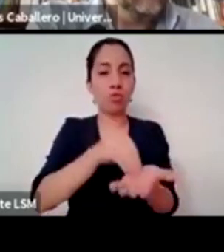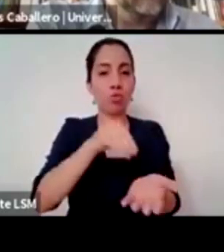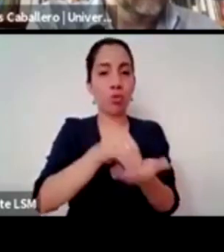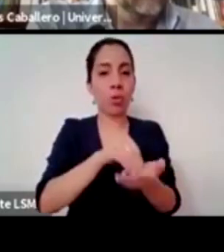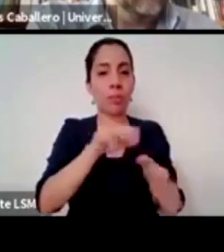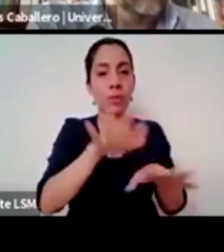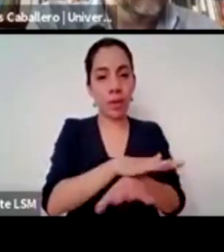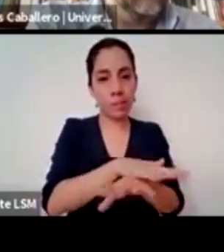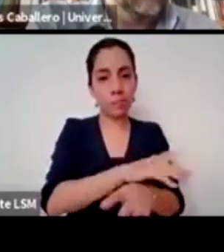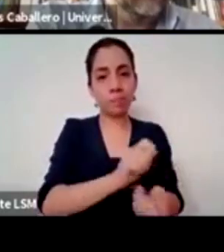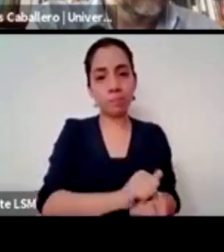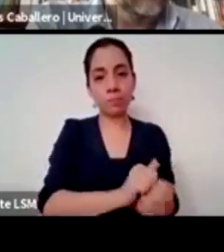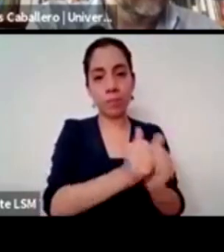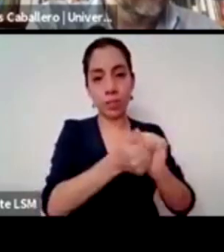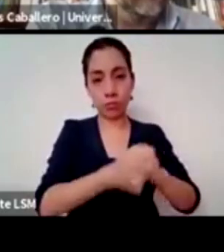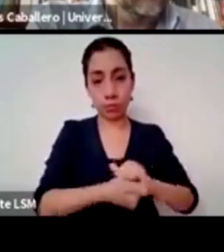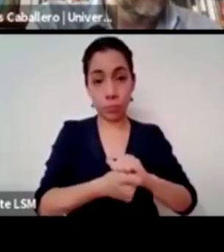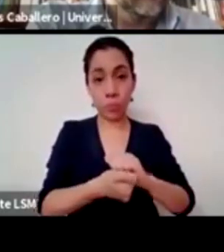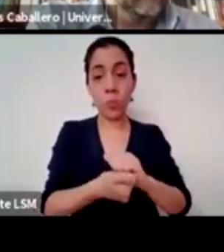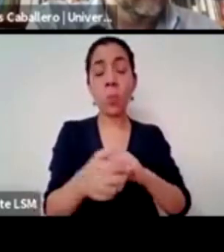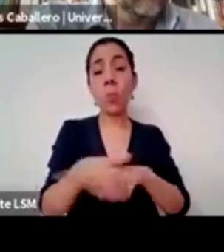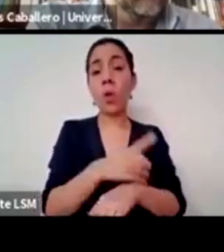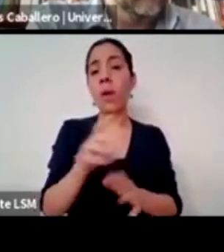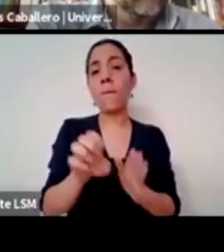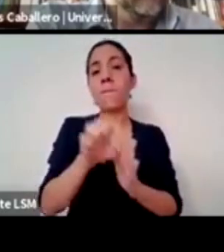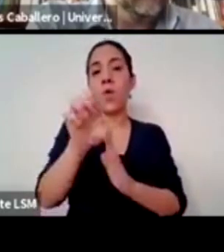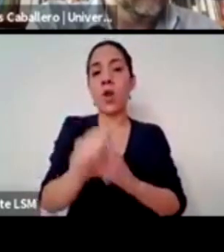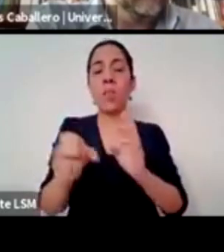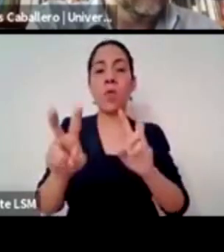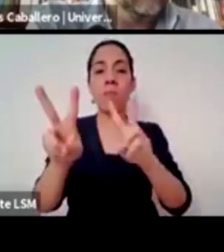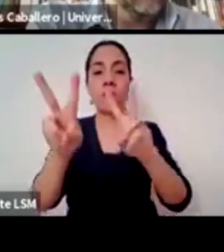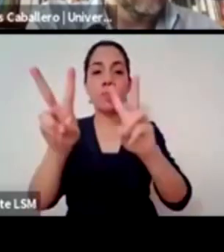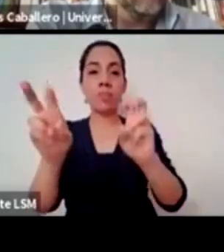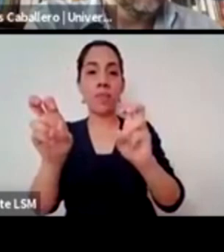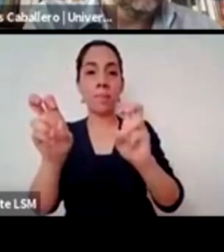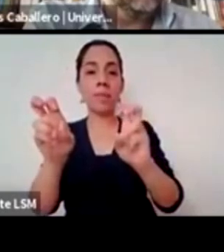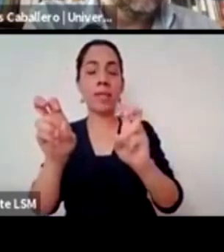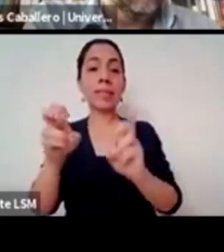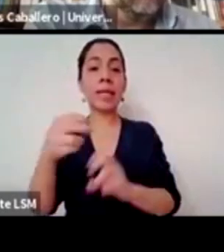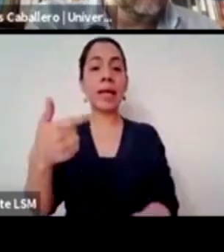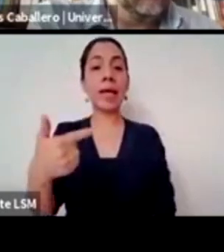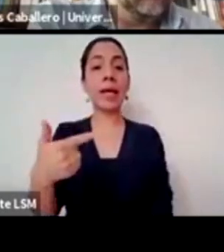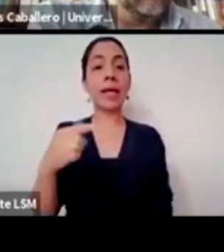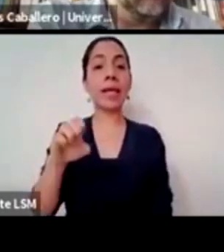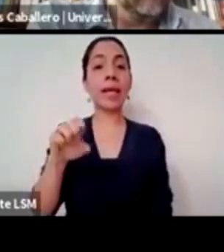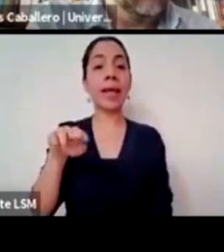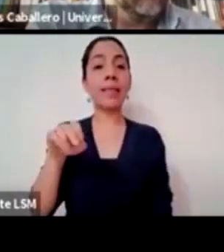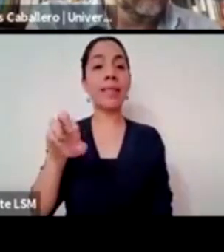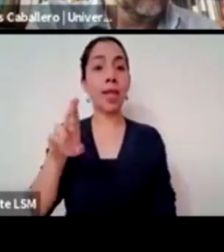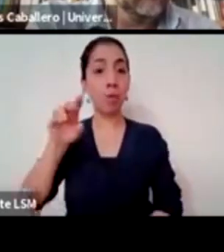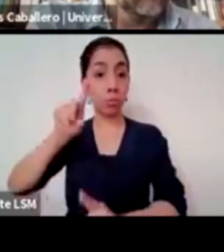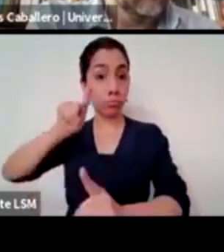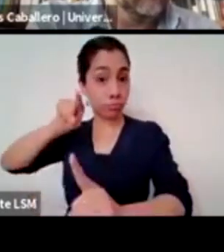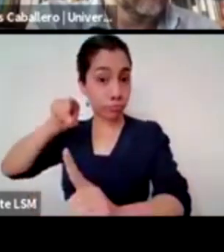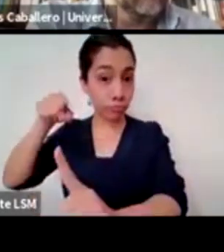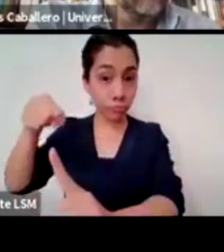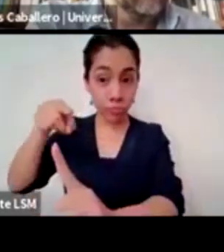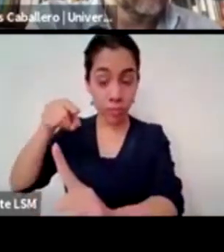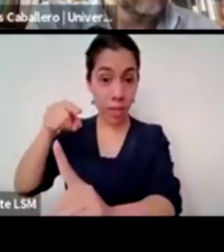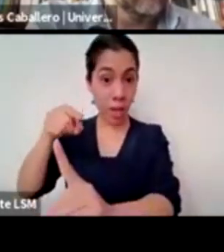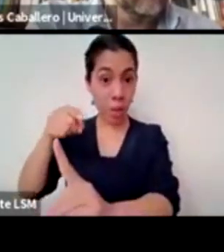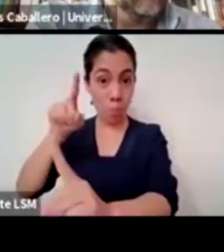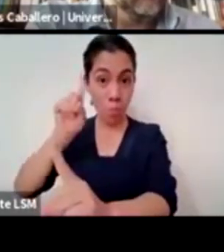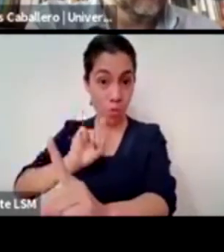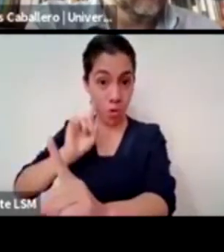de género en los que solo hay mujeres porque los hombres creemos que no nos compete que no es lo nuestro que solo